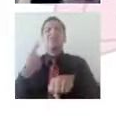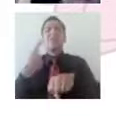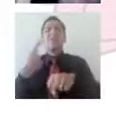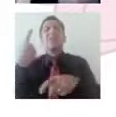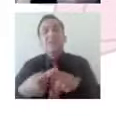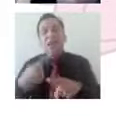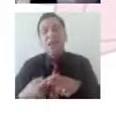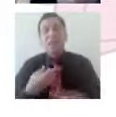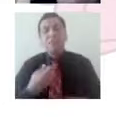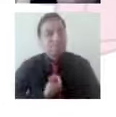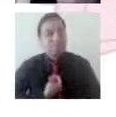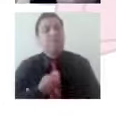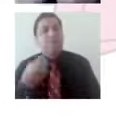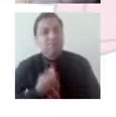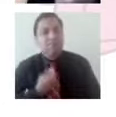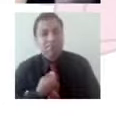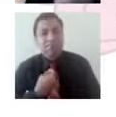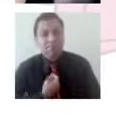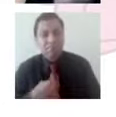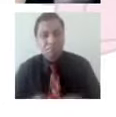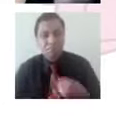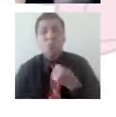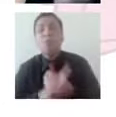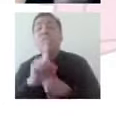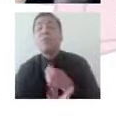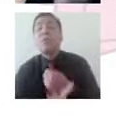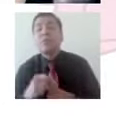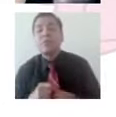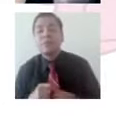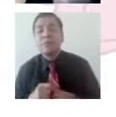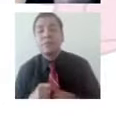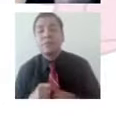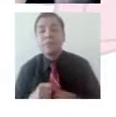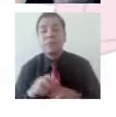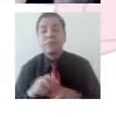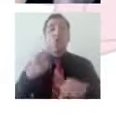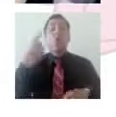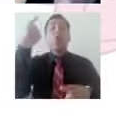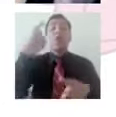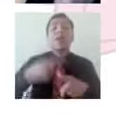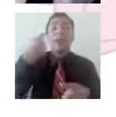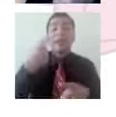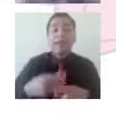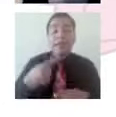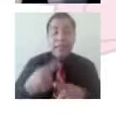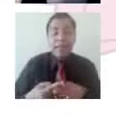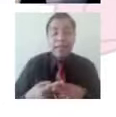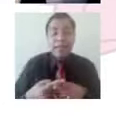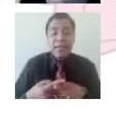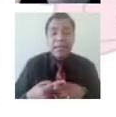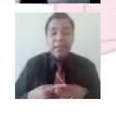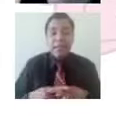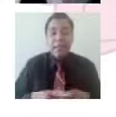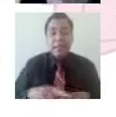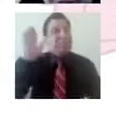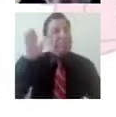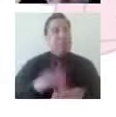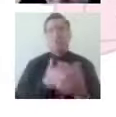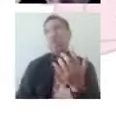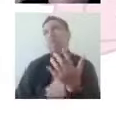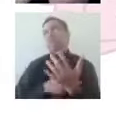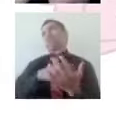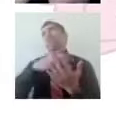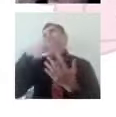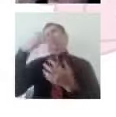También he tolerado situaciones. ¿Y quién de ustedes lo ha cronificado, lo ha empeorado? También.